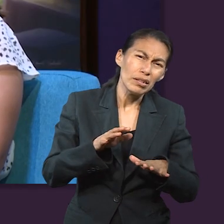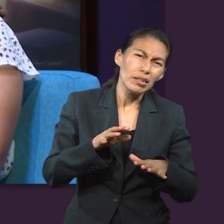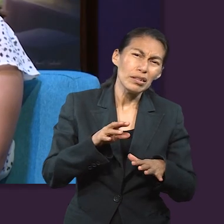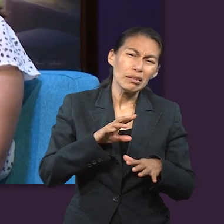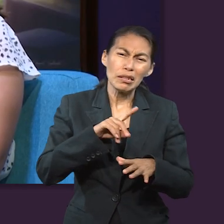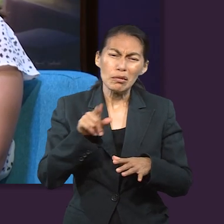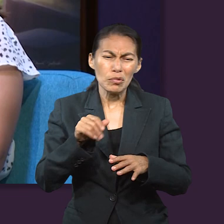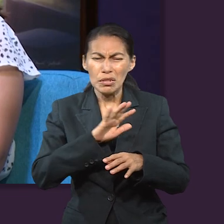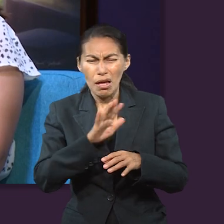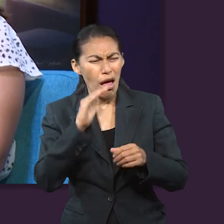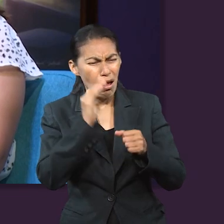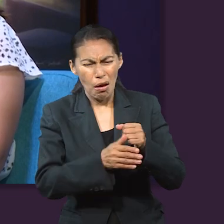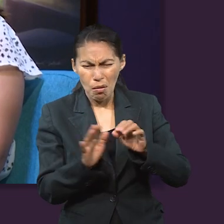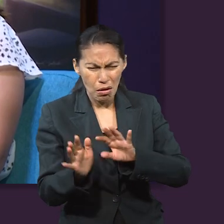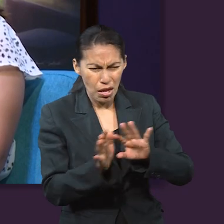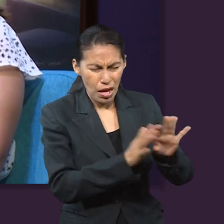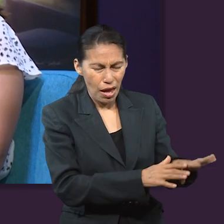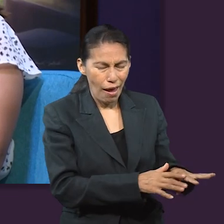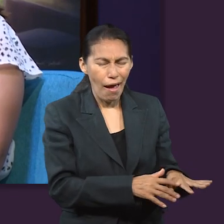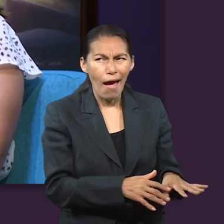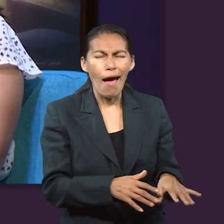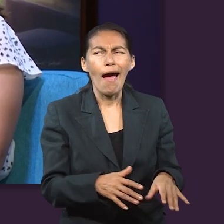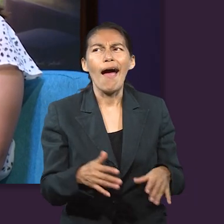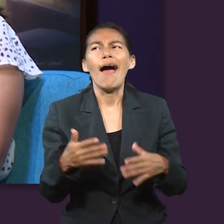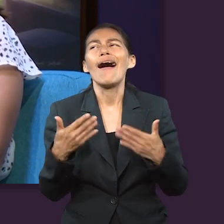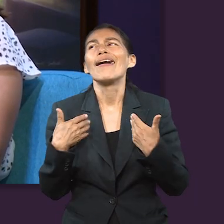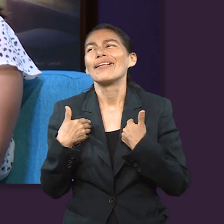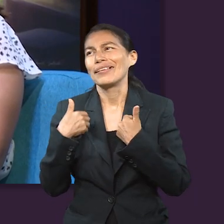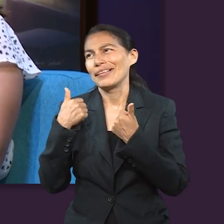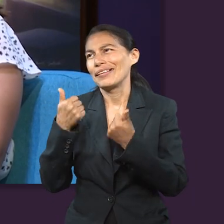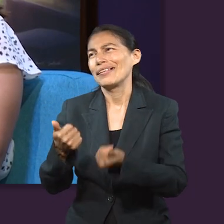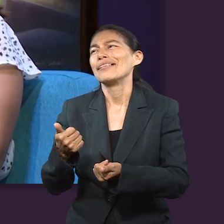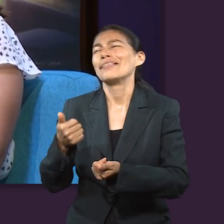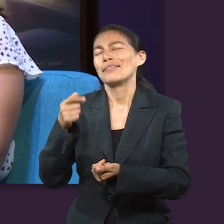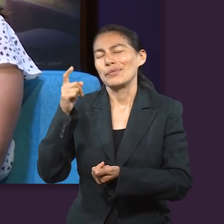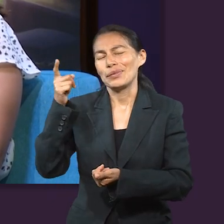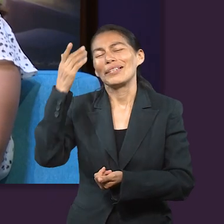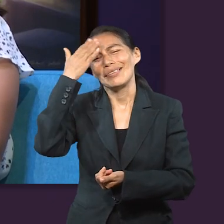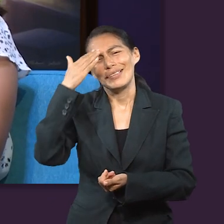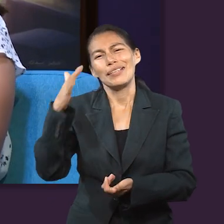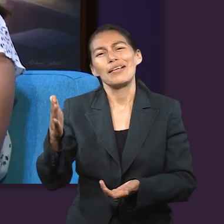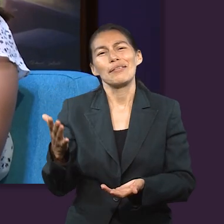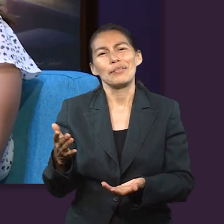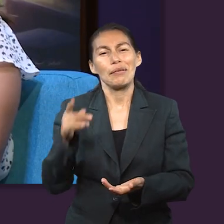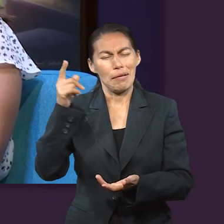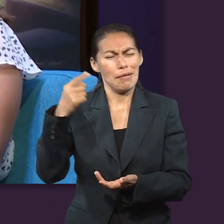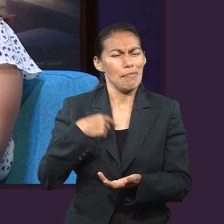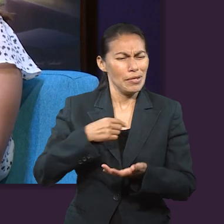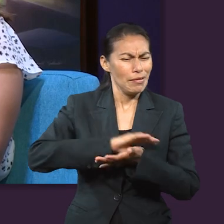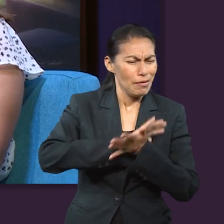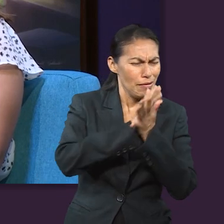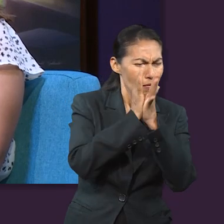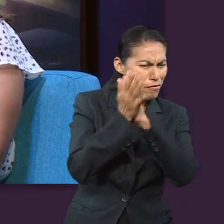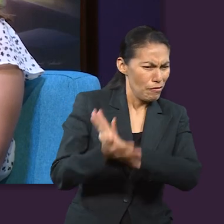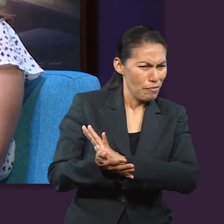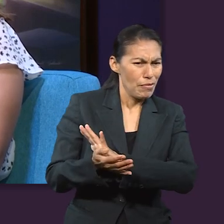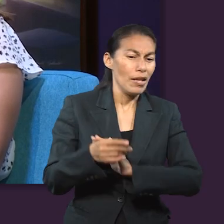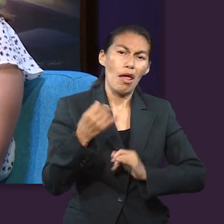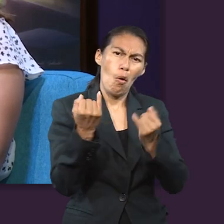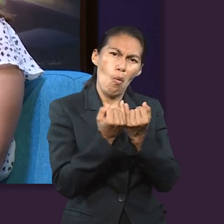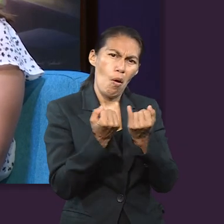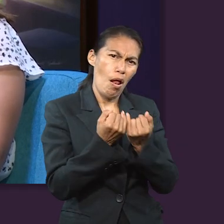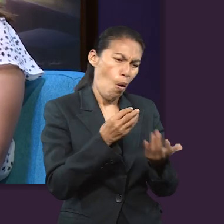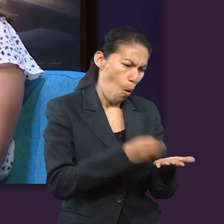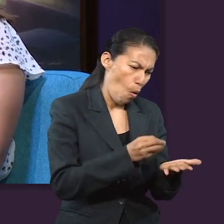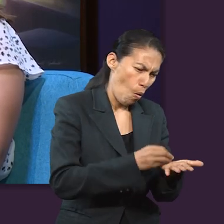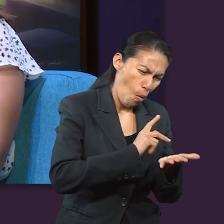las que Dios lo hace hasta que vemos los resultados y creo que eso era lo que Job justamente decía al final, él conoce, él conoce las razones por lo que